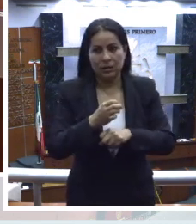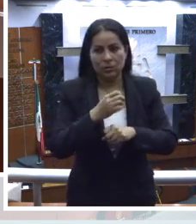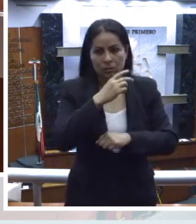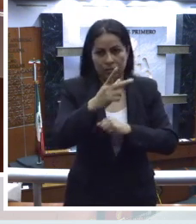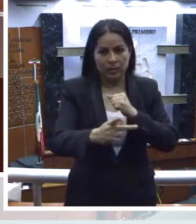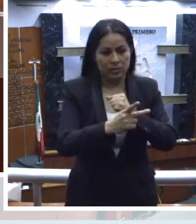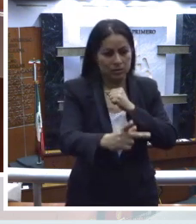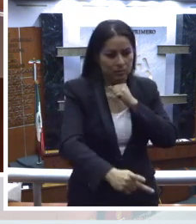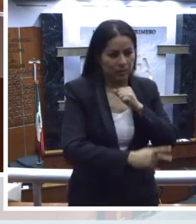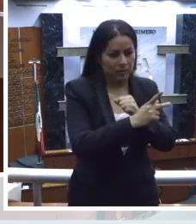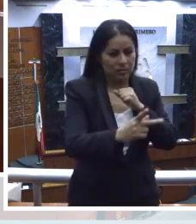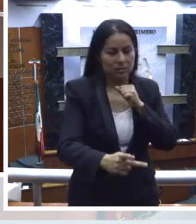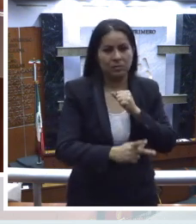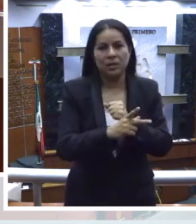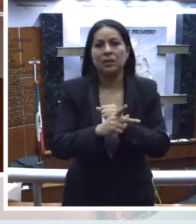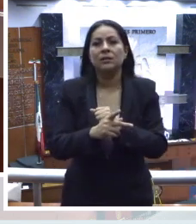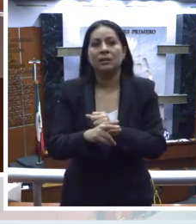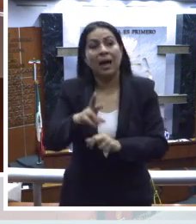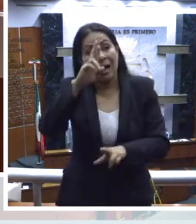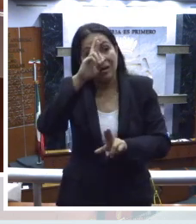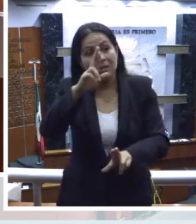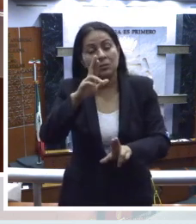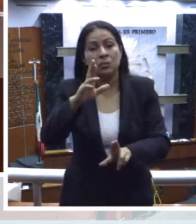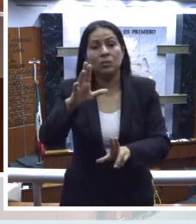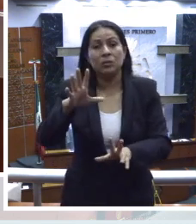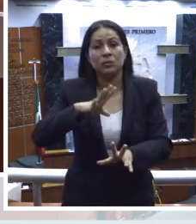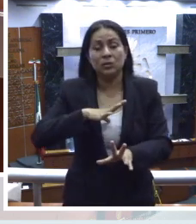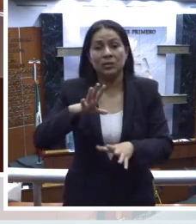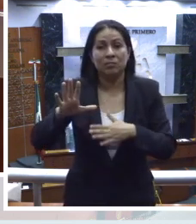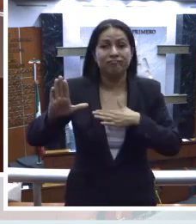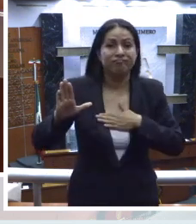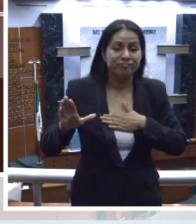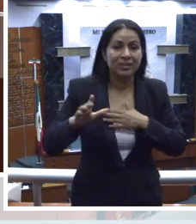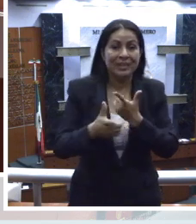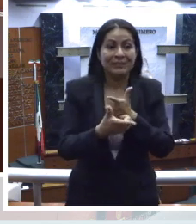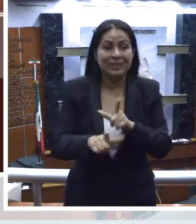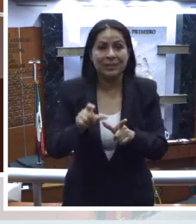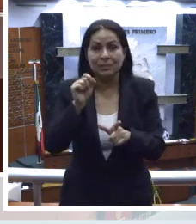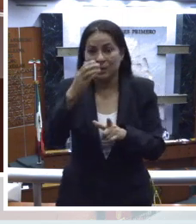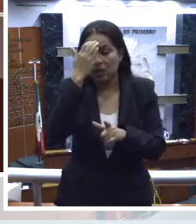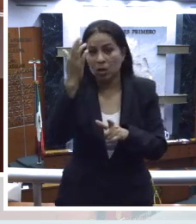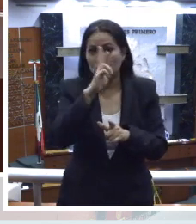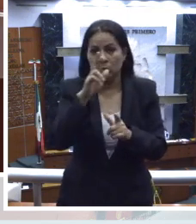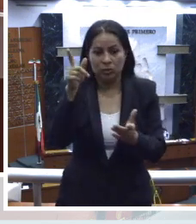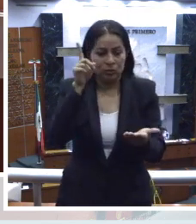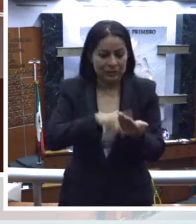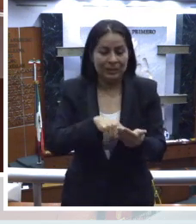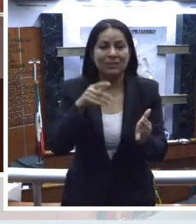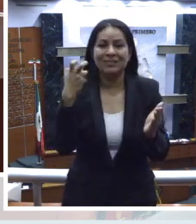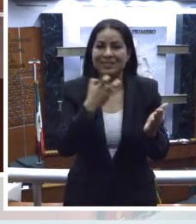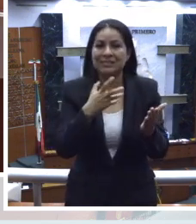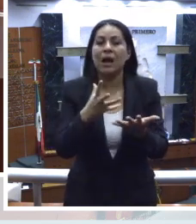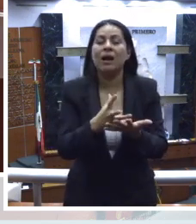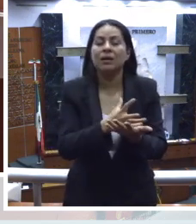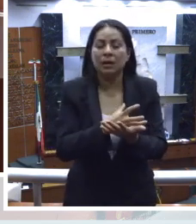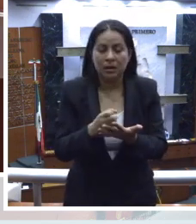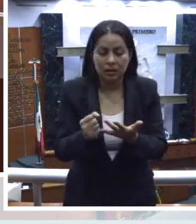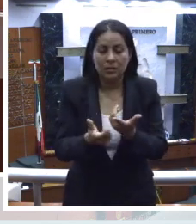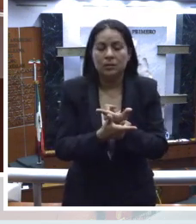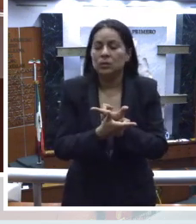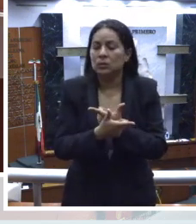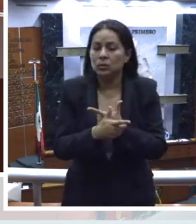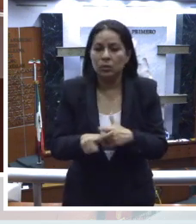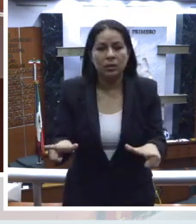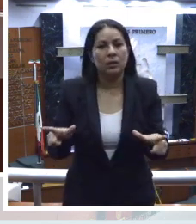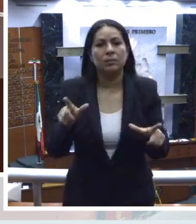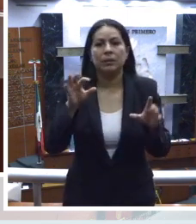tienen el compromiso de respetar los derechos y libertades reconocidos en ella y a garantizar su libre y